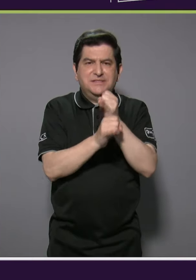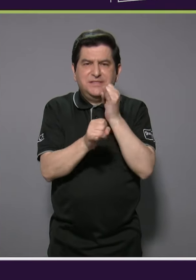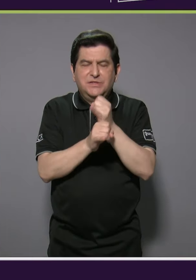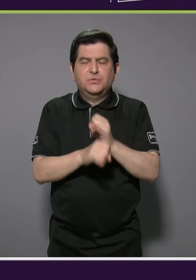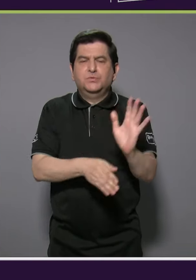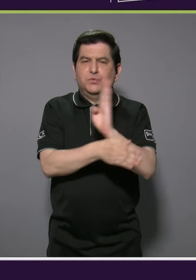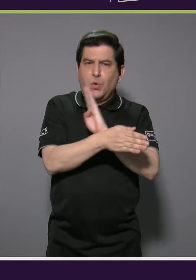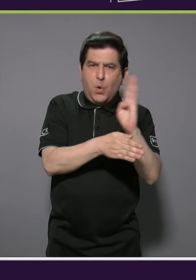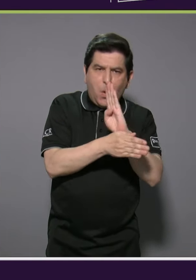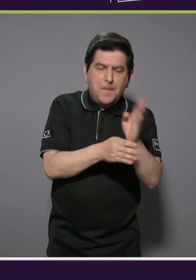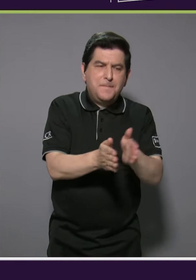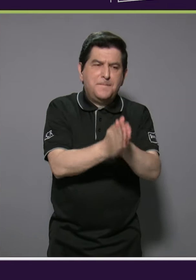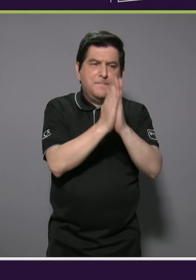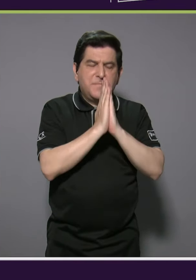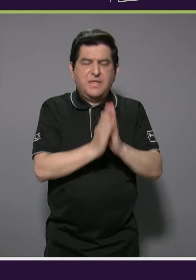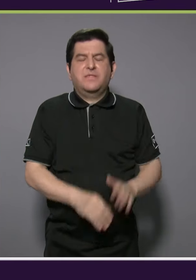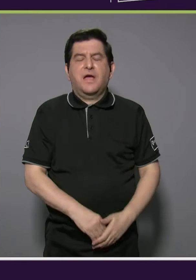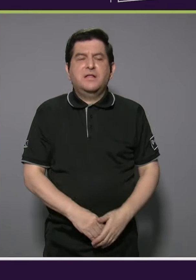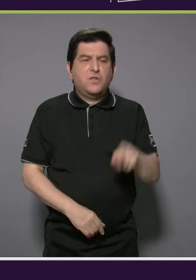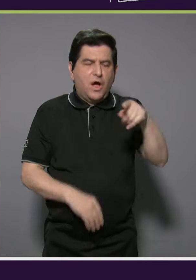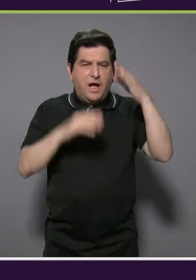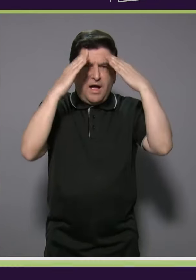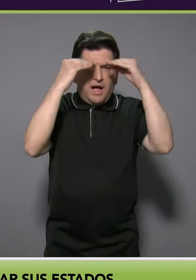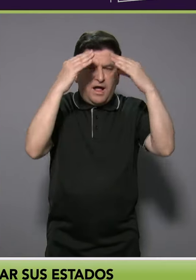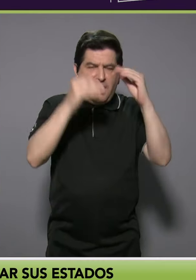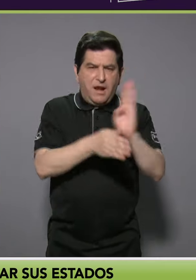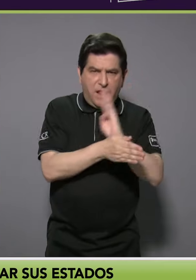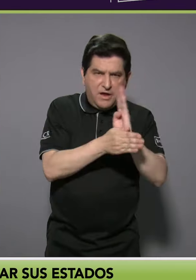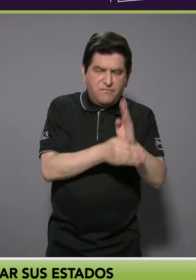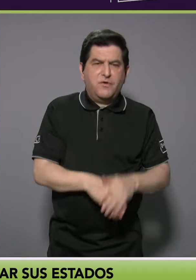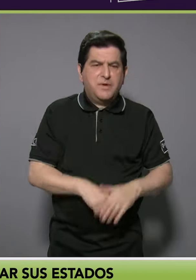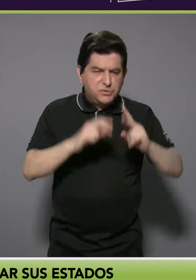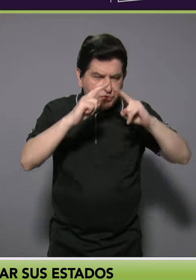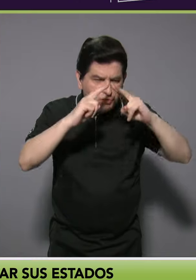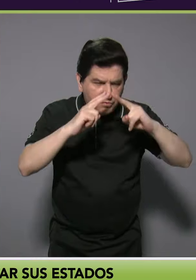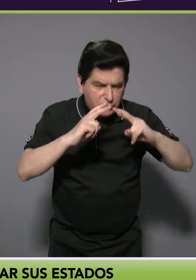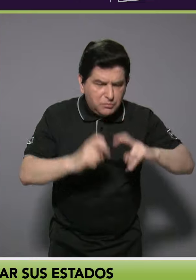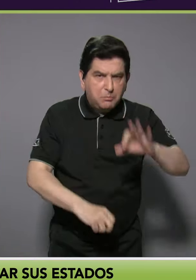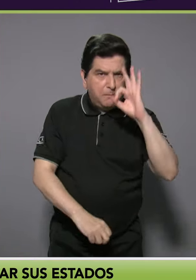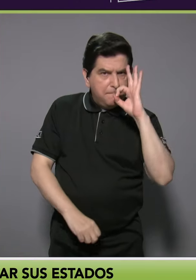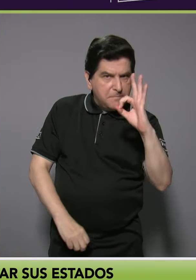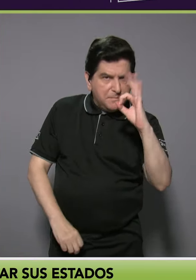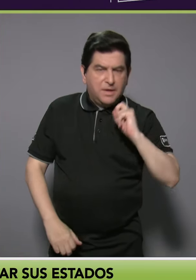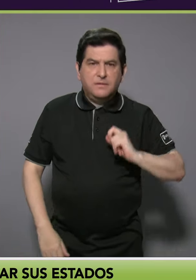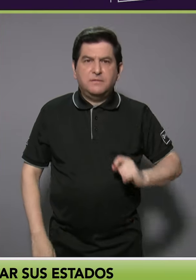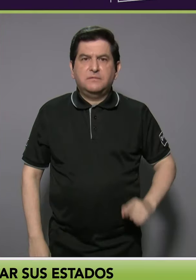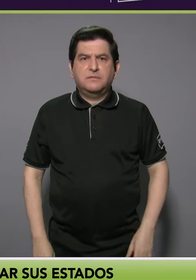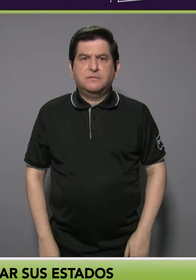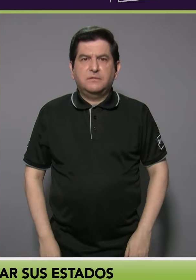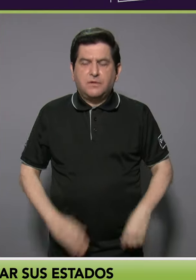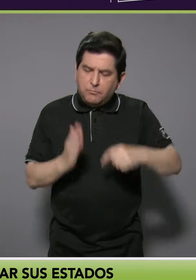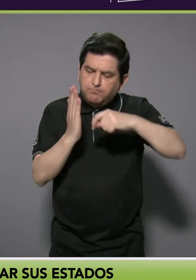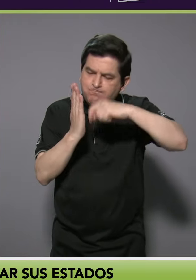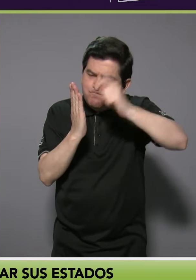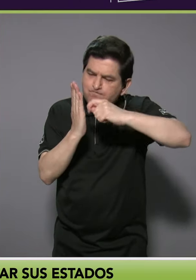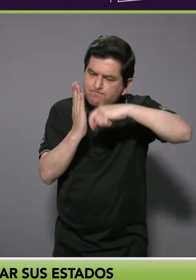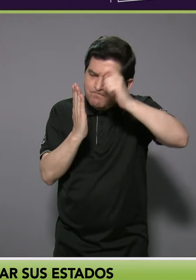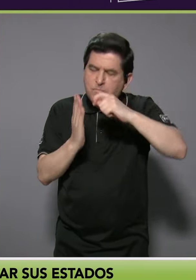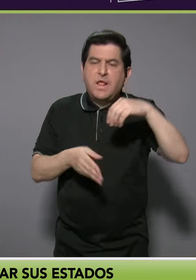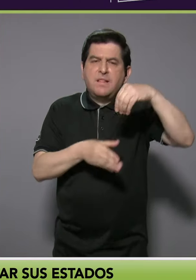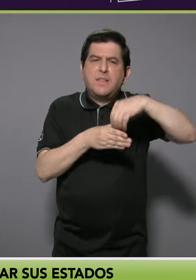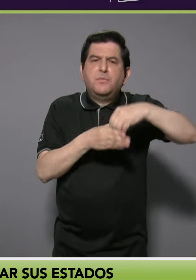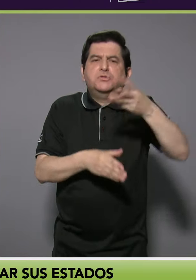pidiendo estado de cuenta, revisándolos adecuadamente, revisando cuánto se le